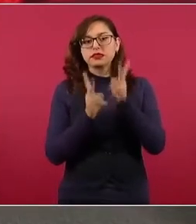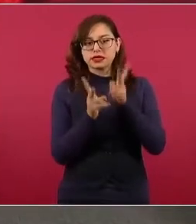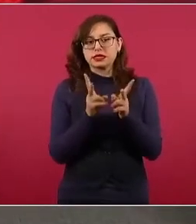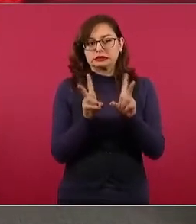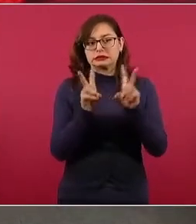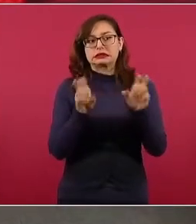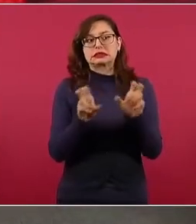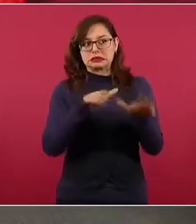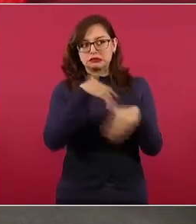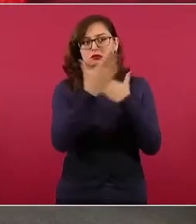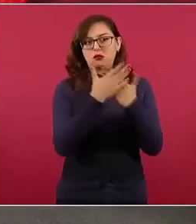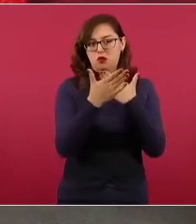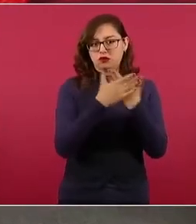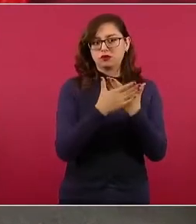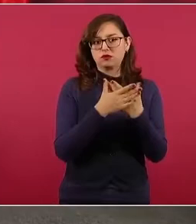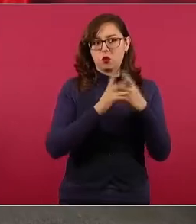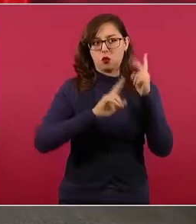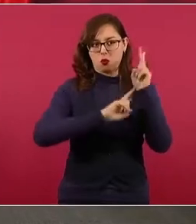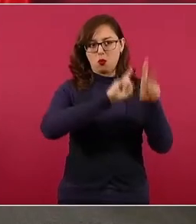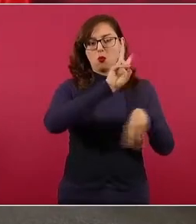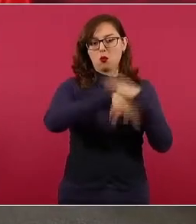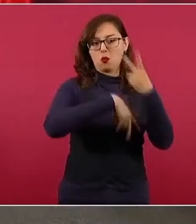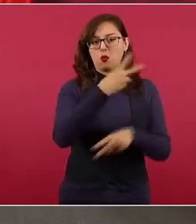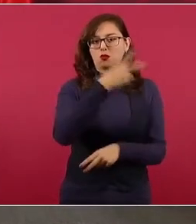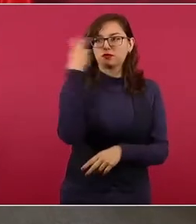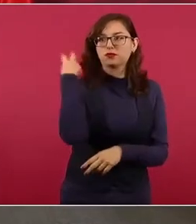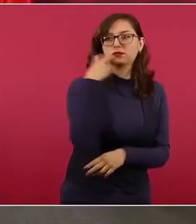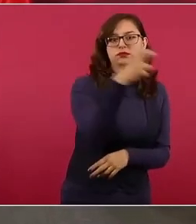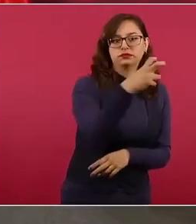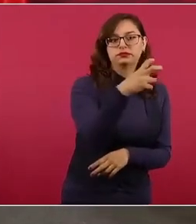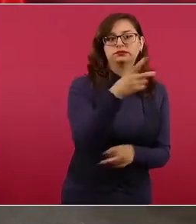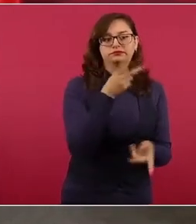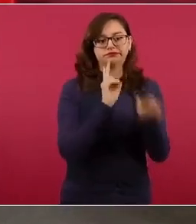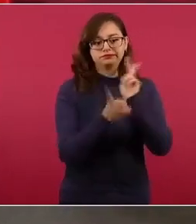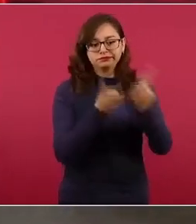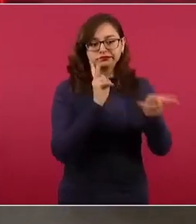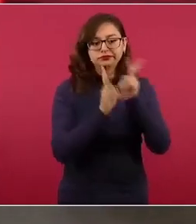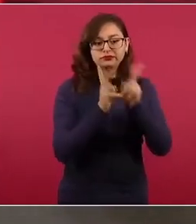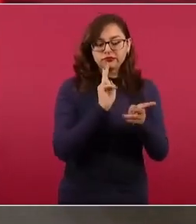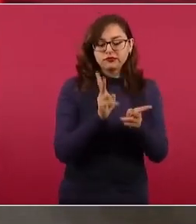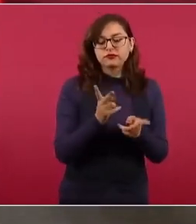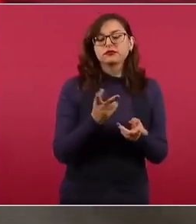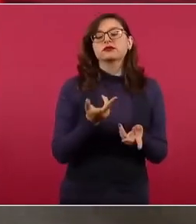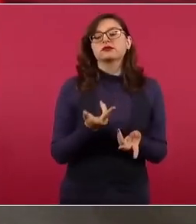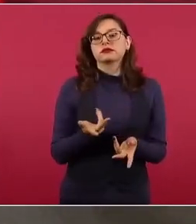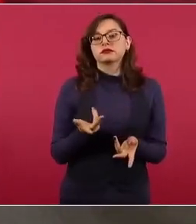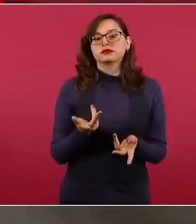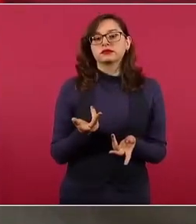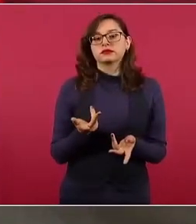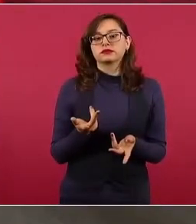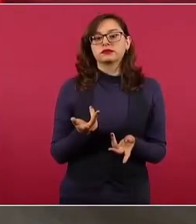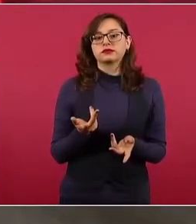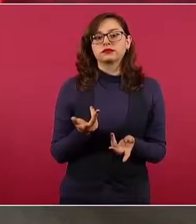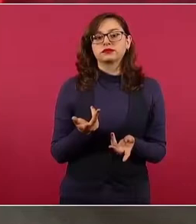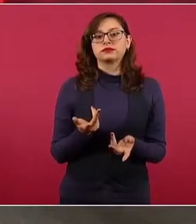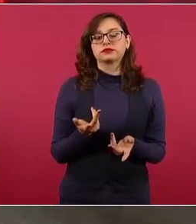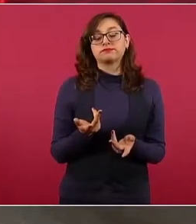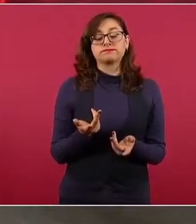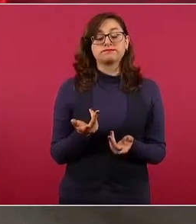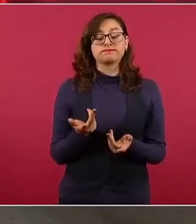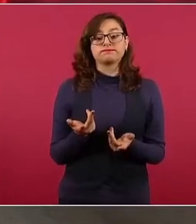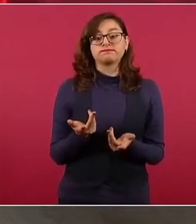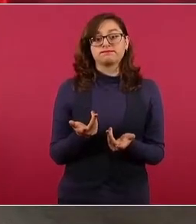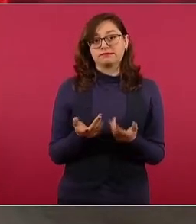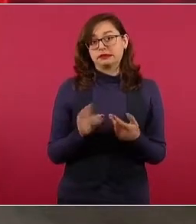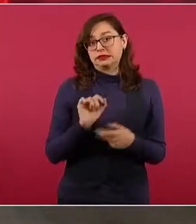asunto. Desde luego el tema migratorio